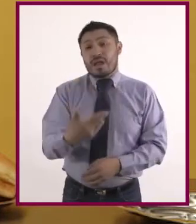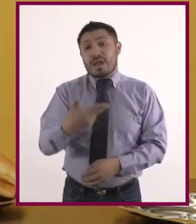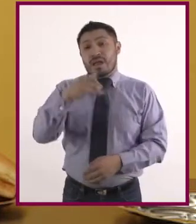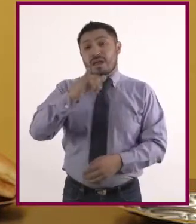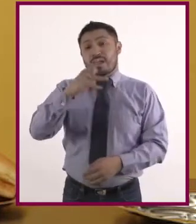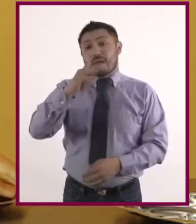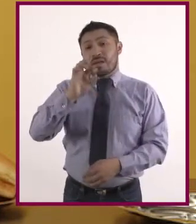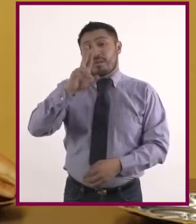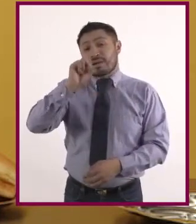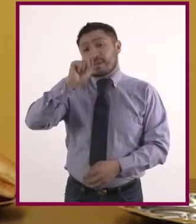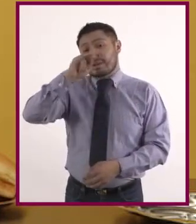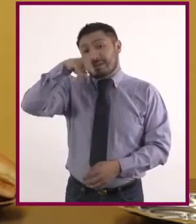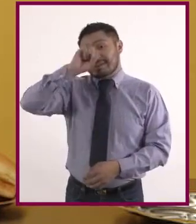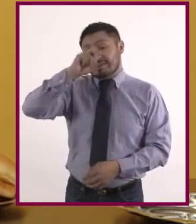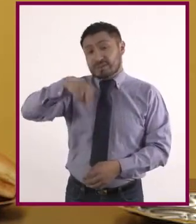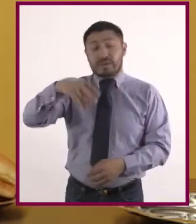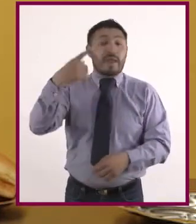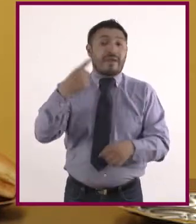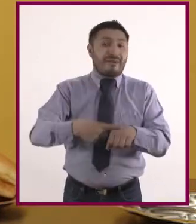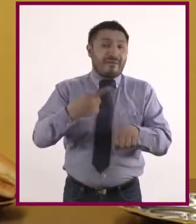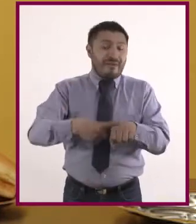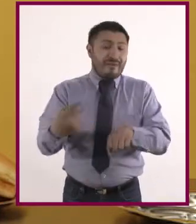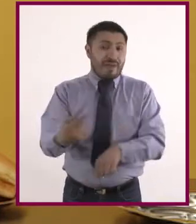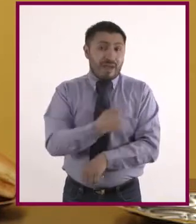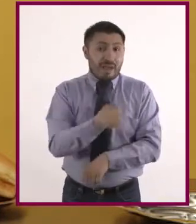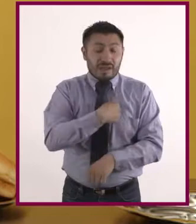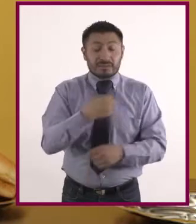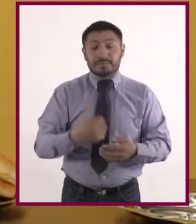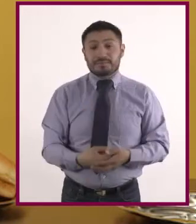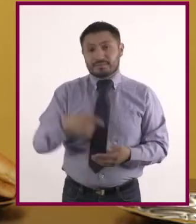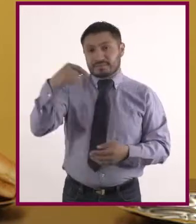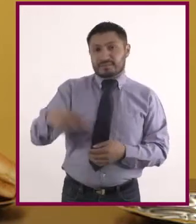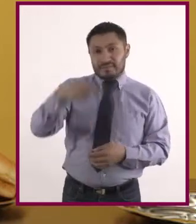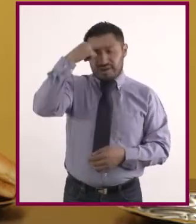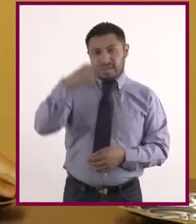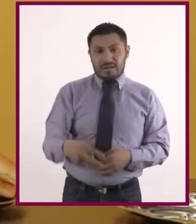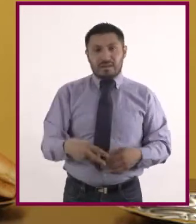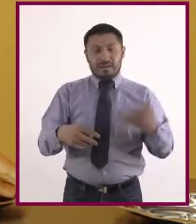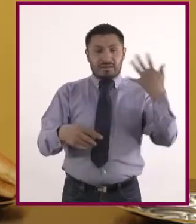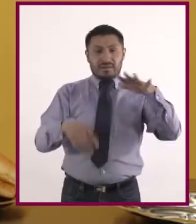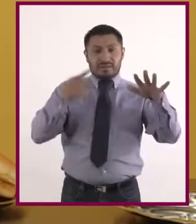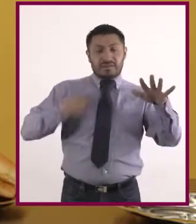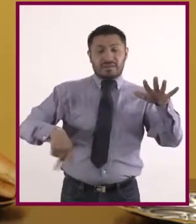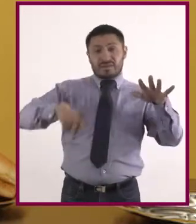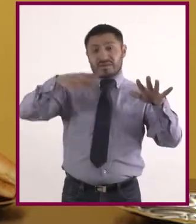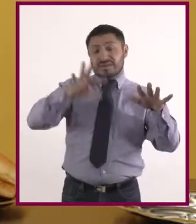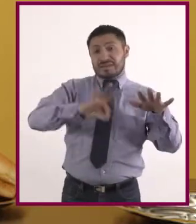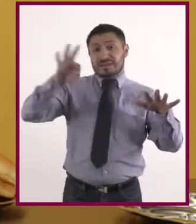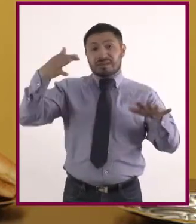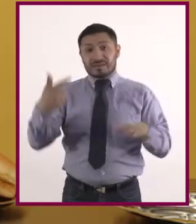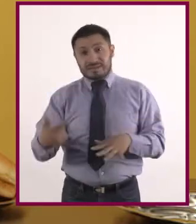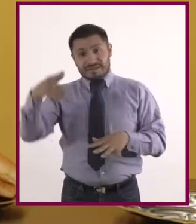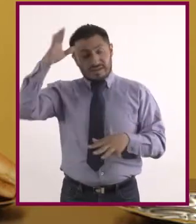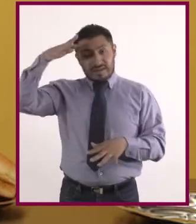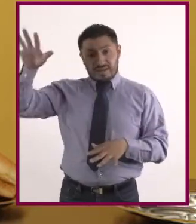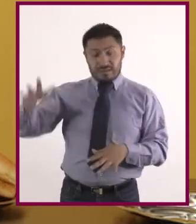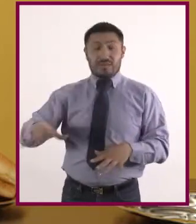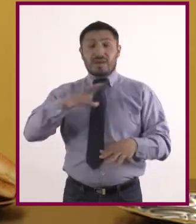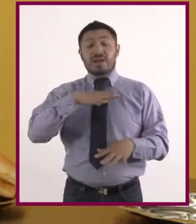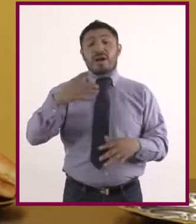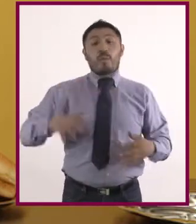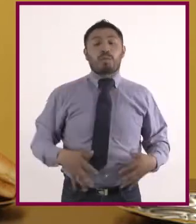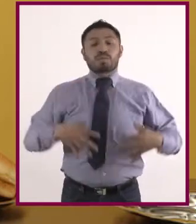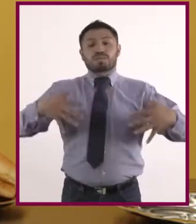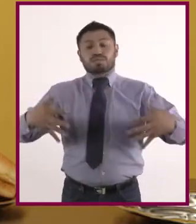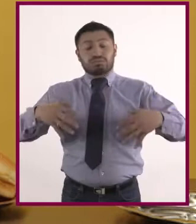y enfermedades cardiovasculares. En México, 7 de cada 10 personas adultas tienen sobrepeso y cerca del 30% de los menores de edad tienen